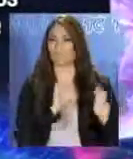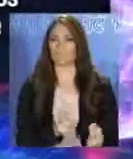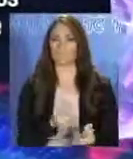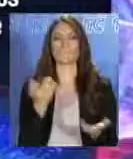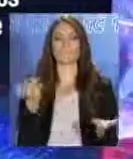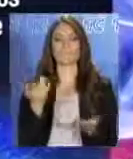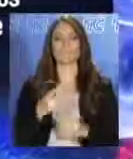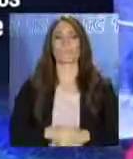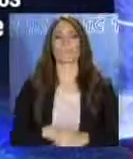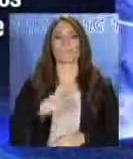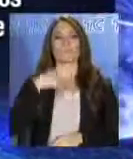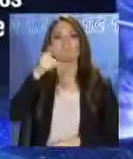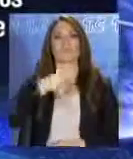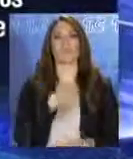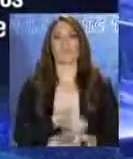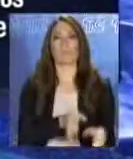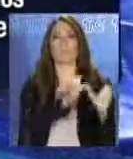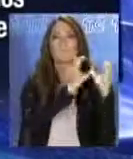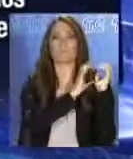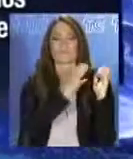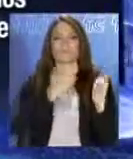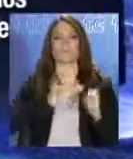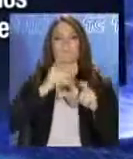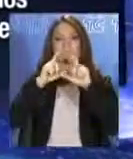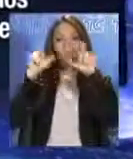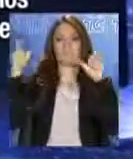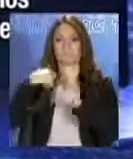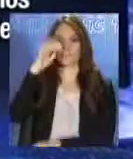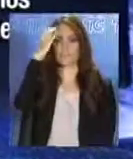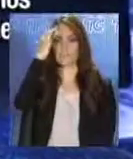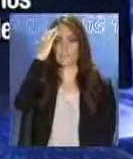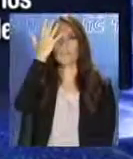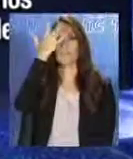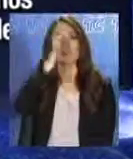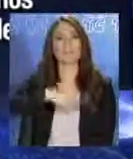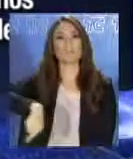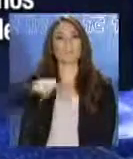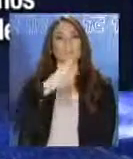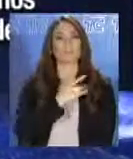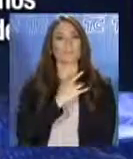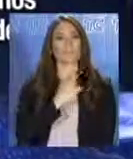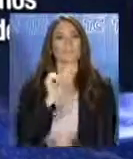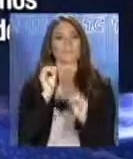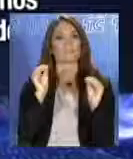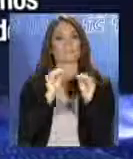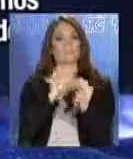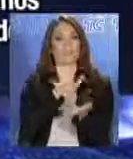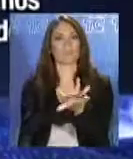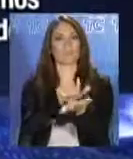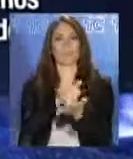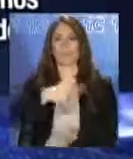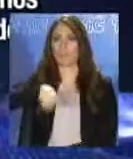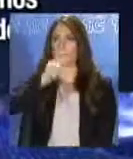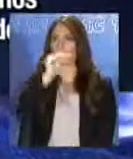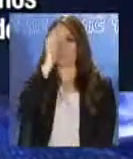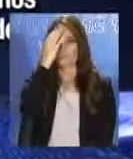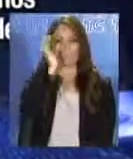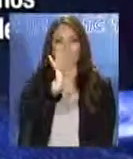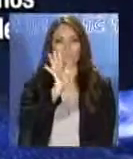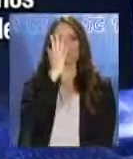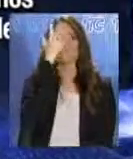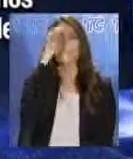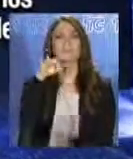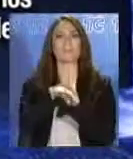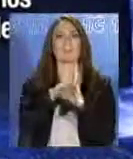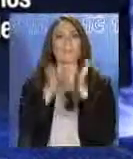consideramos nuestra obligación, como cúpula empresarial preocupada por la estabilidad del país, expresar a los ciudadanos que no da lugar a este